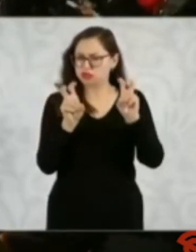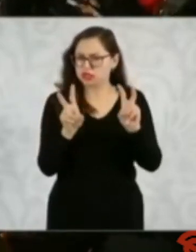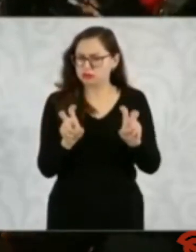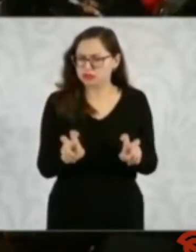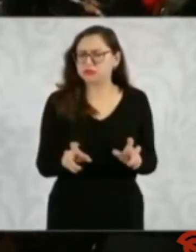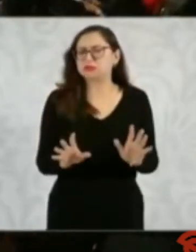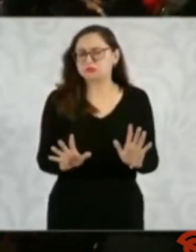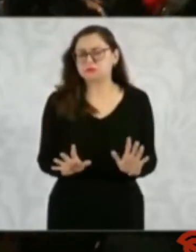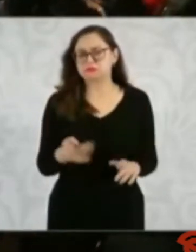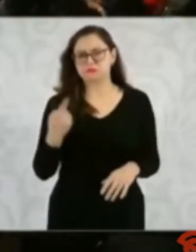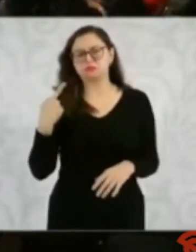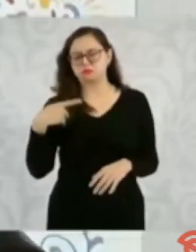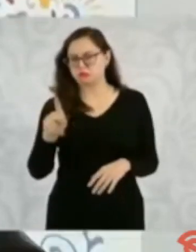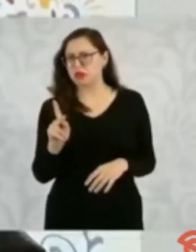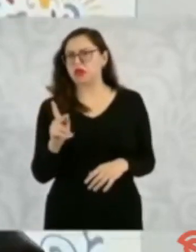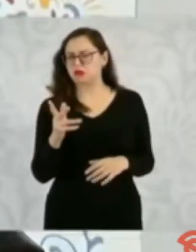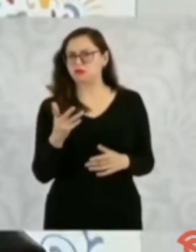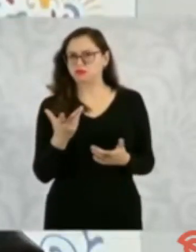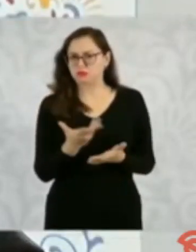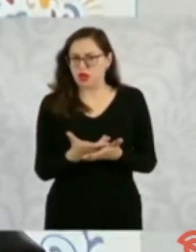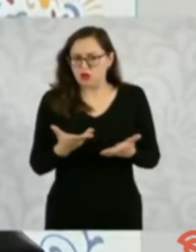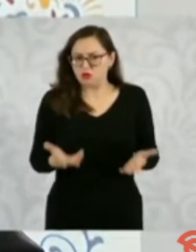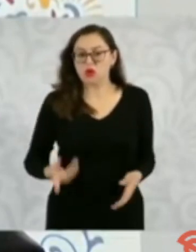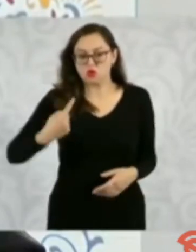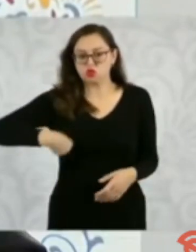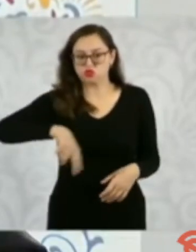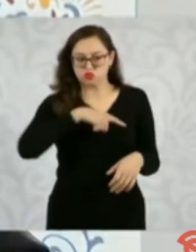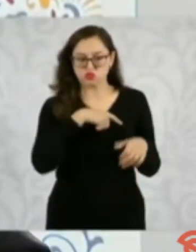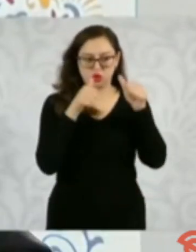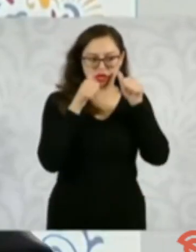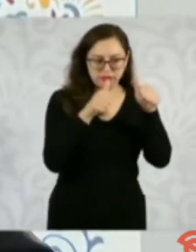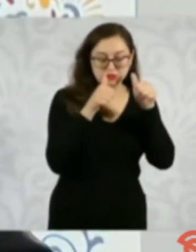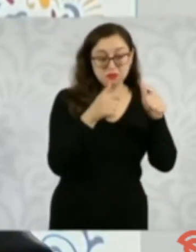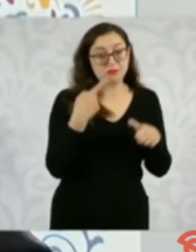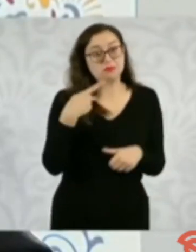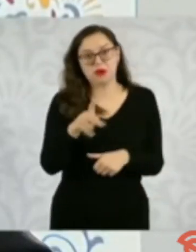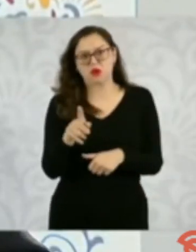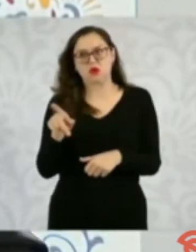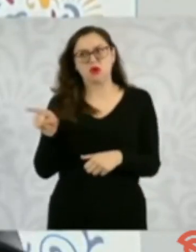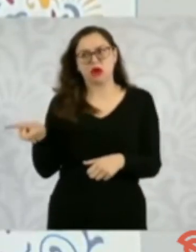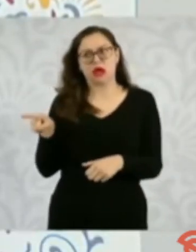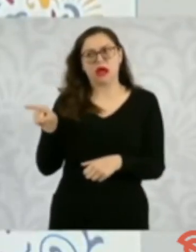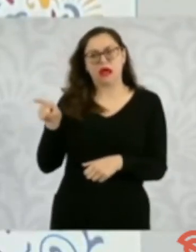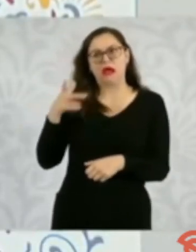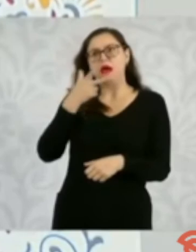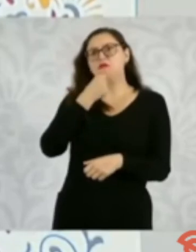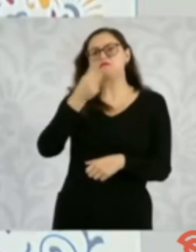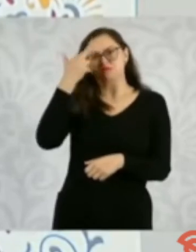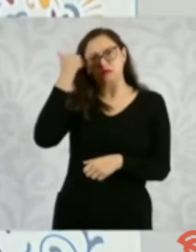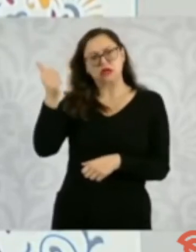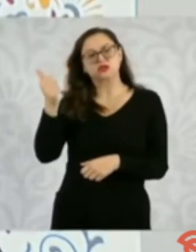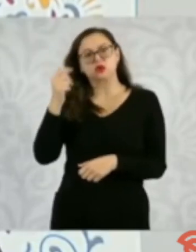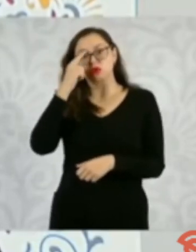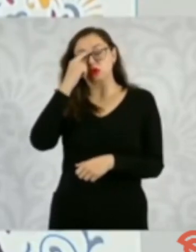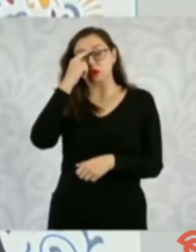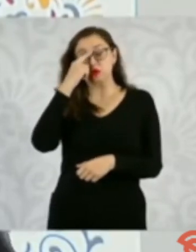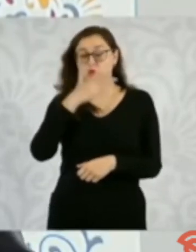en la máxima de que la seguridad y la paz son fruto de la justicia. Justicia en todos los sentidos.